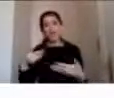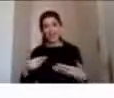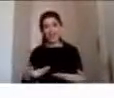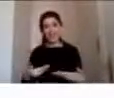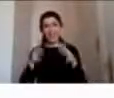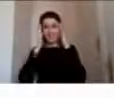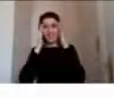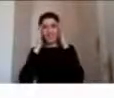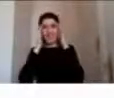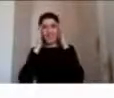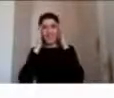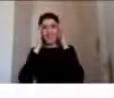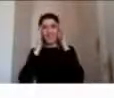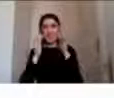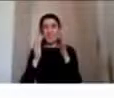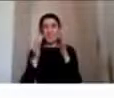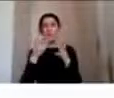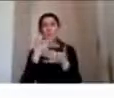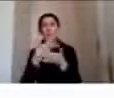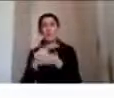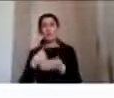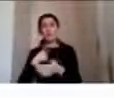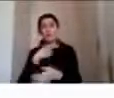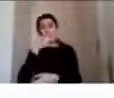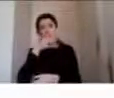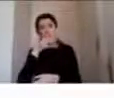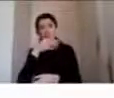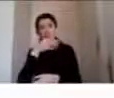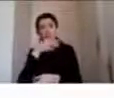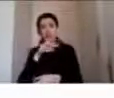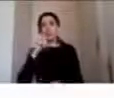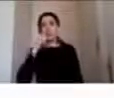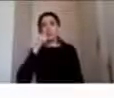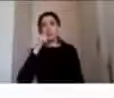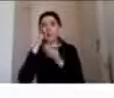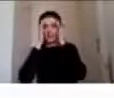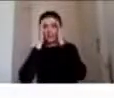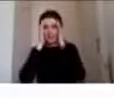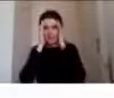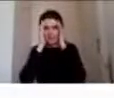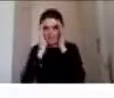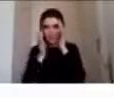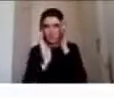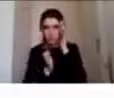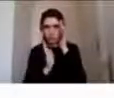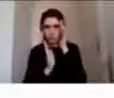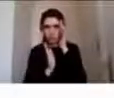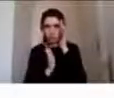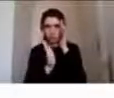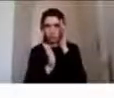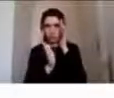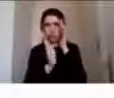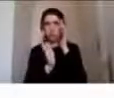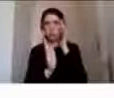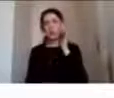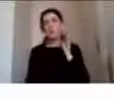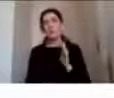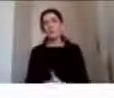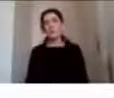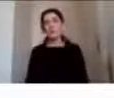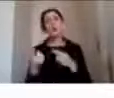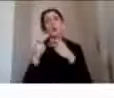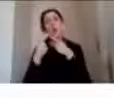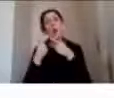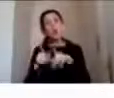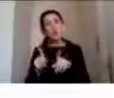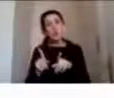atentos mientras les hablo es gracias a ese sostenimiento atencional otro componente que suele verse afectado es la